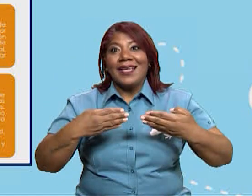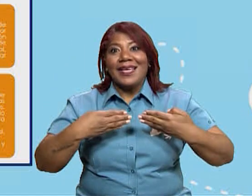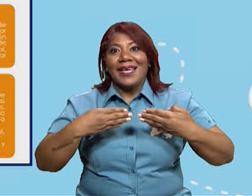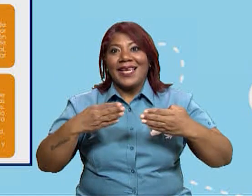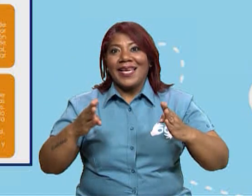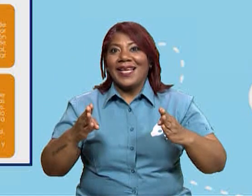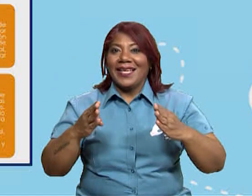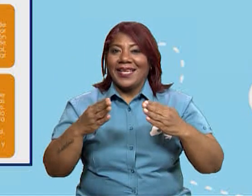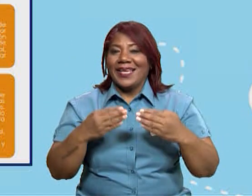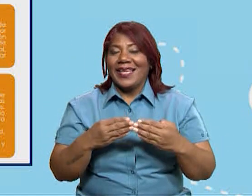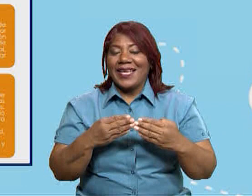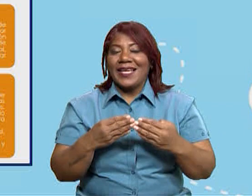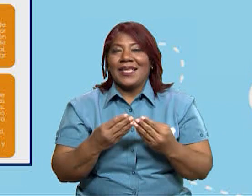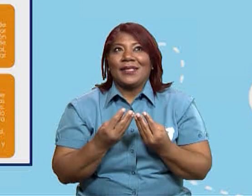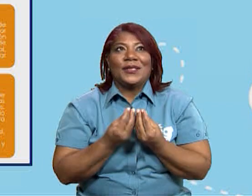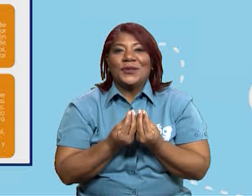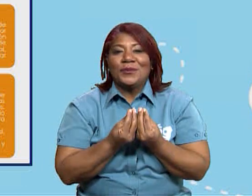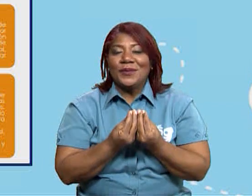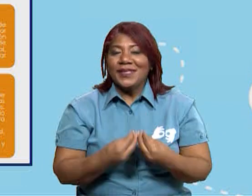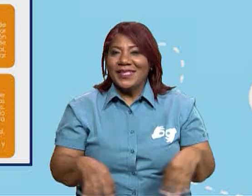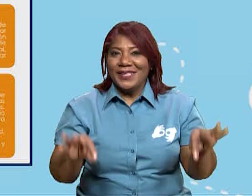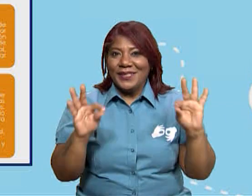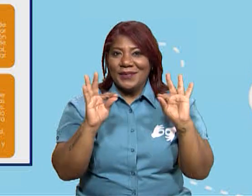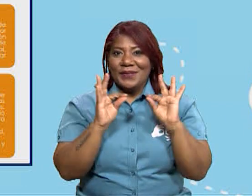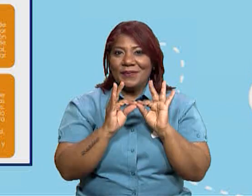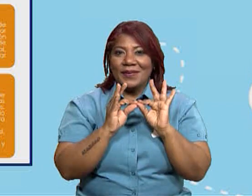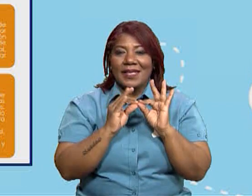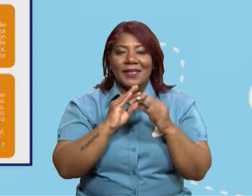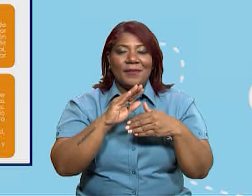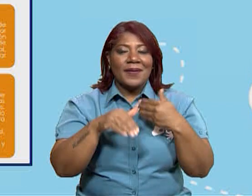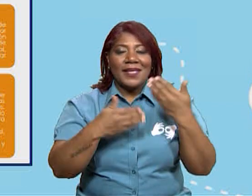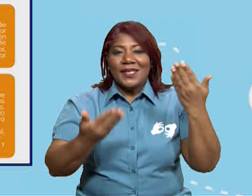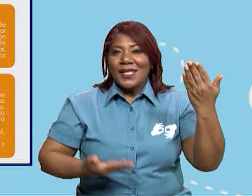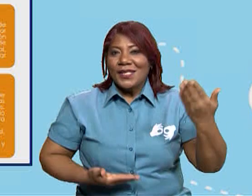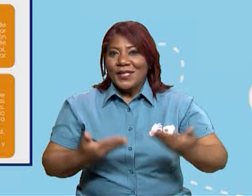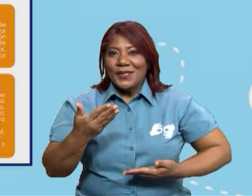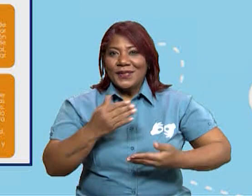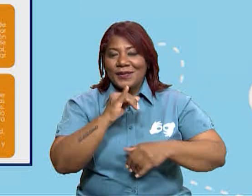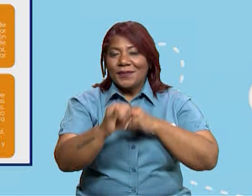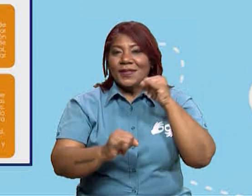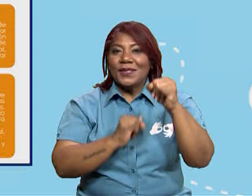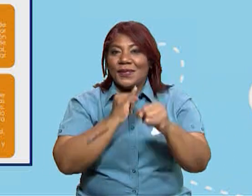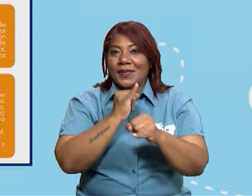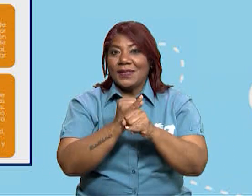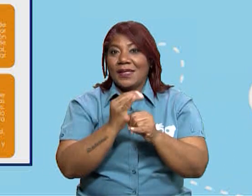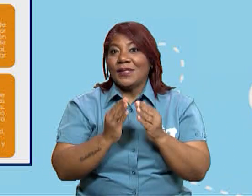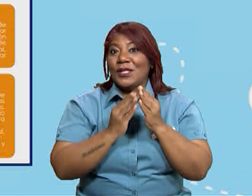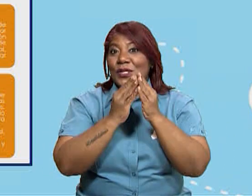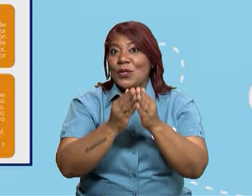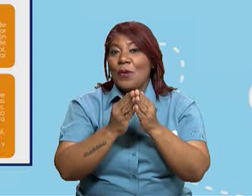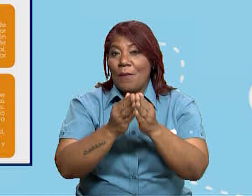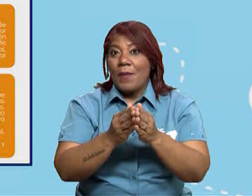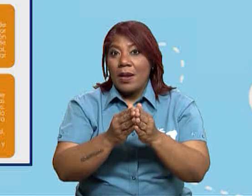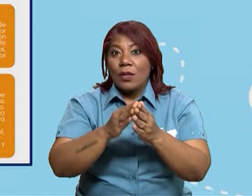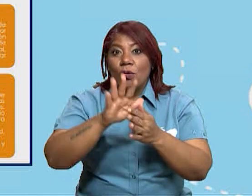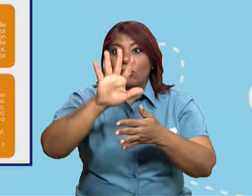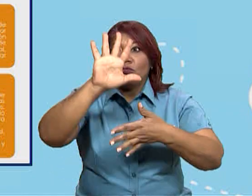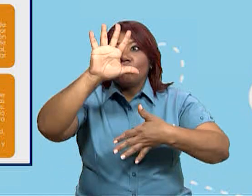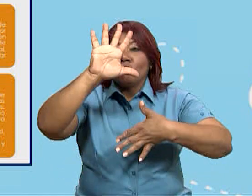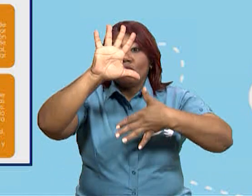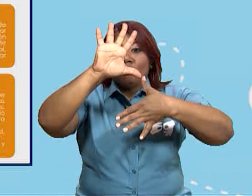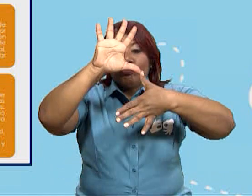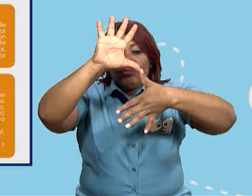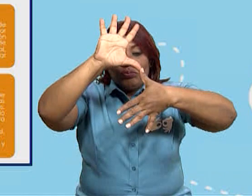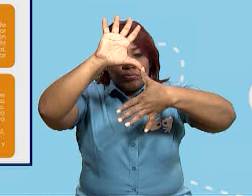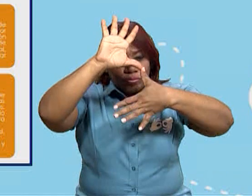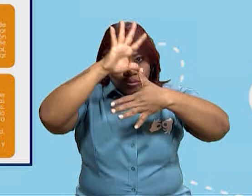de suma importancia para los servicios internacionales pues los barcos de todo el mundo atraviesan